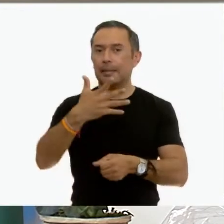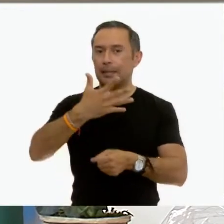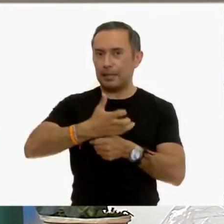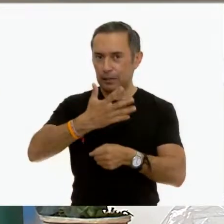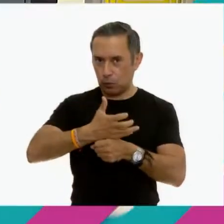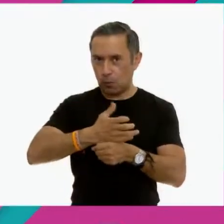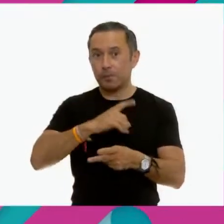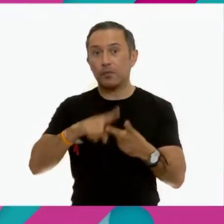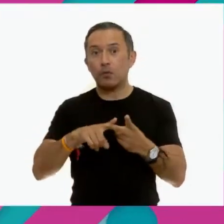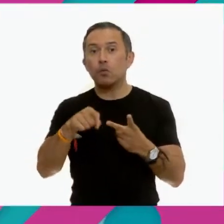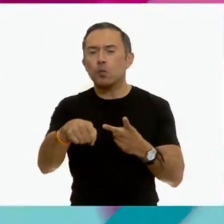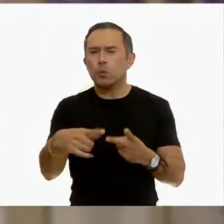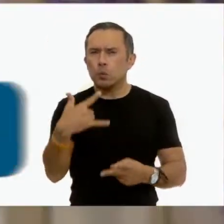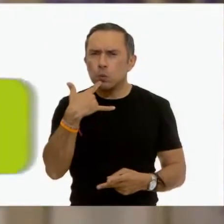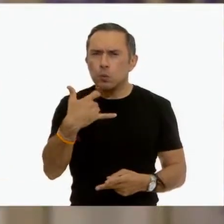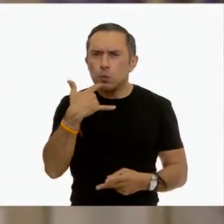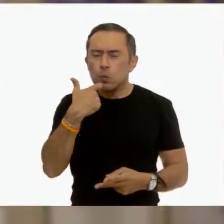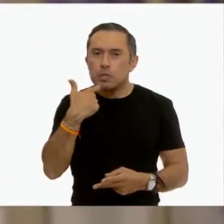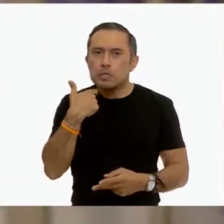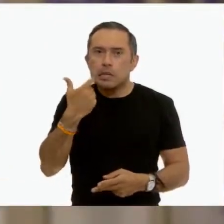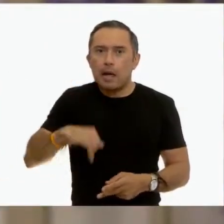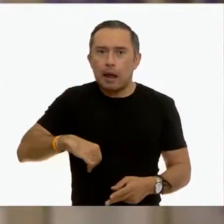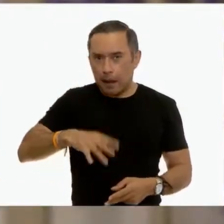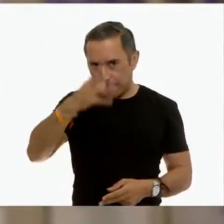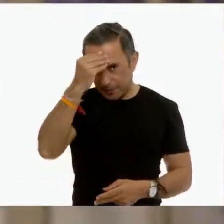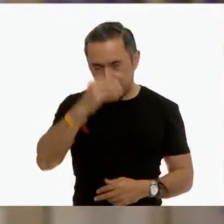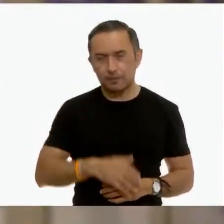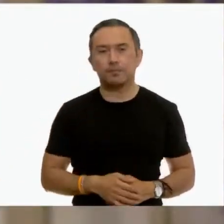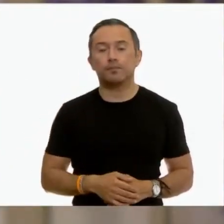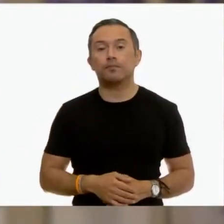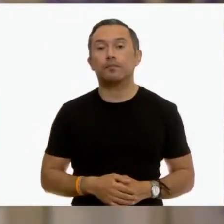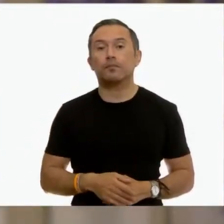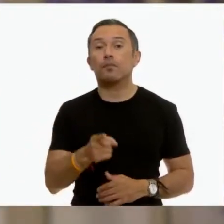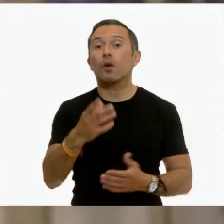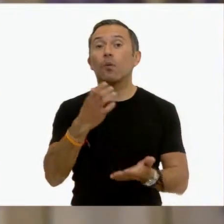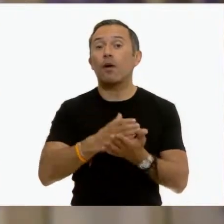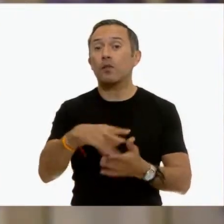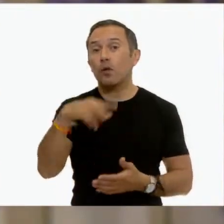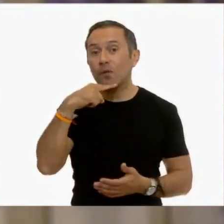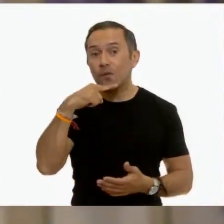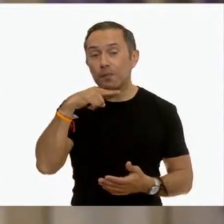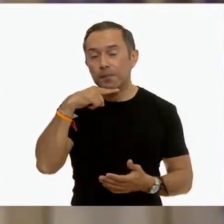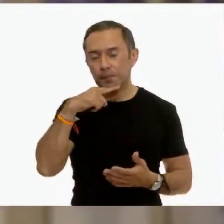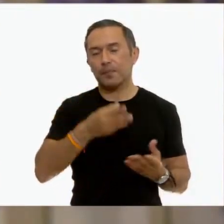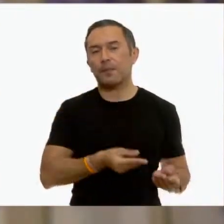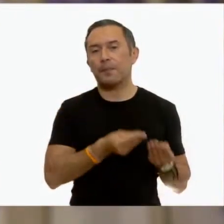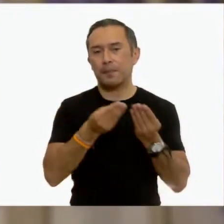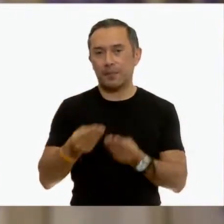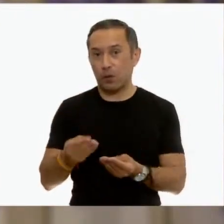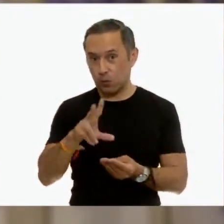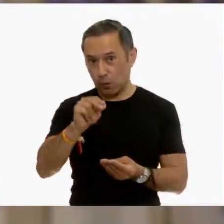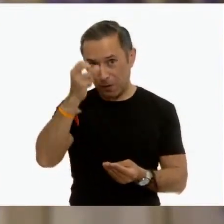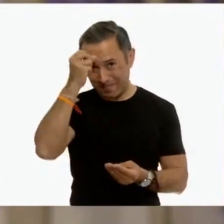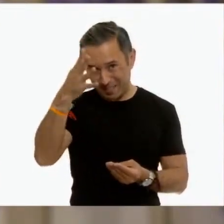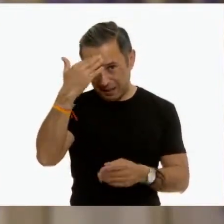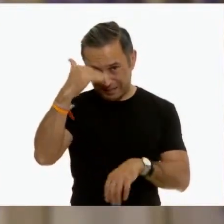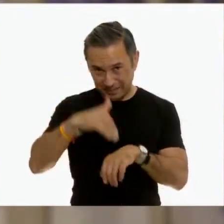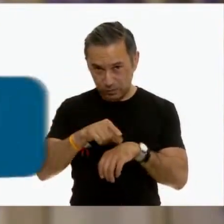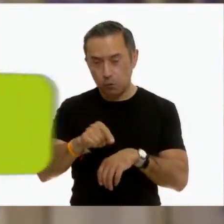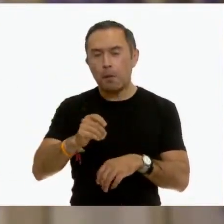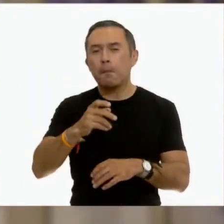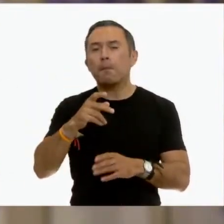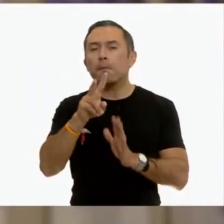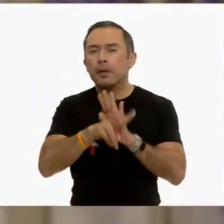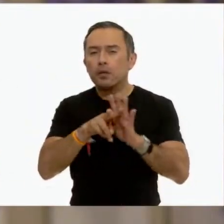aprender. No olvides tus materiales para anotar las preguntas y actividades que se te